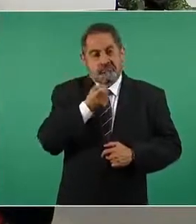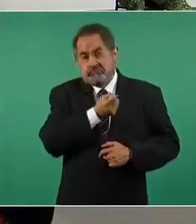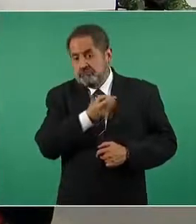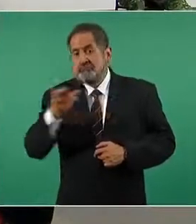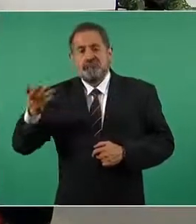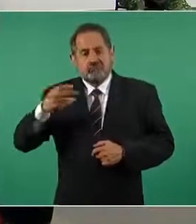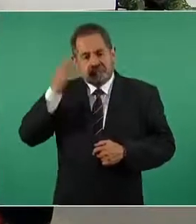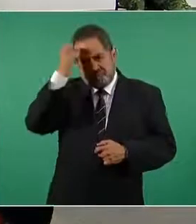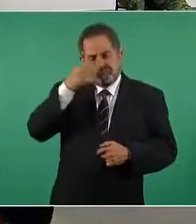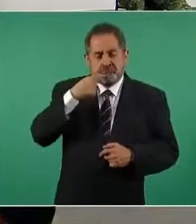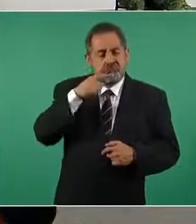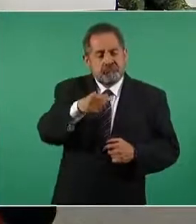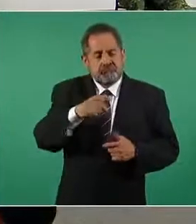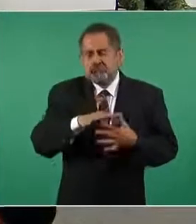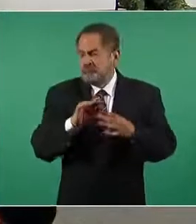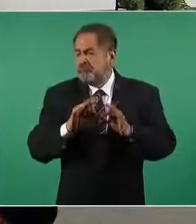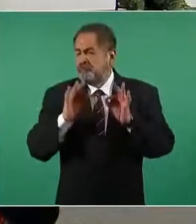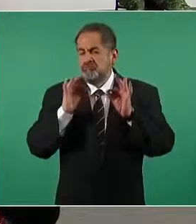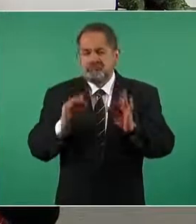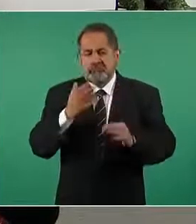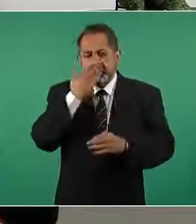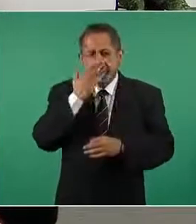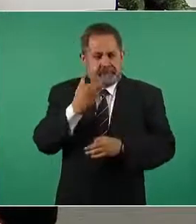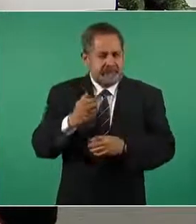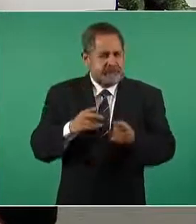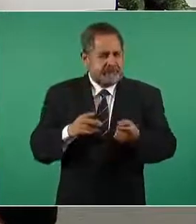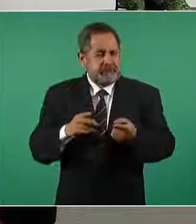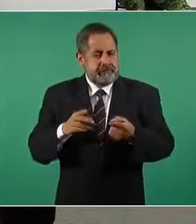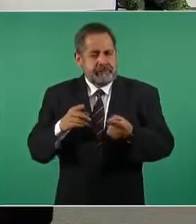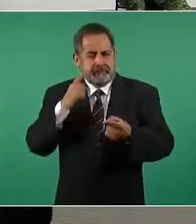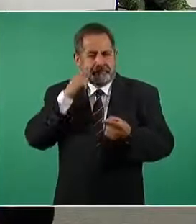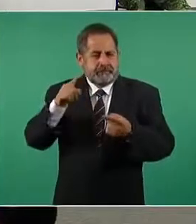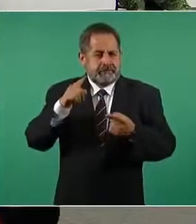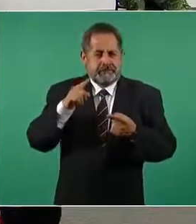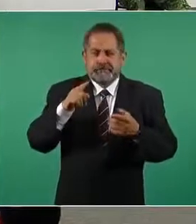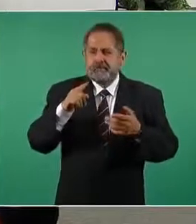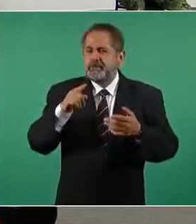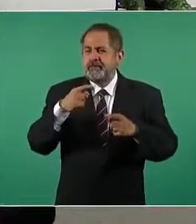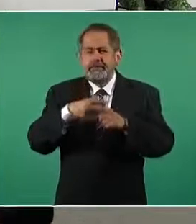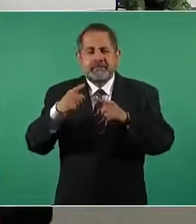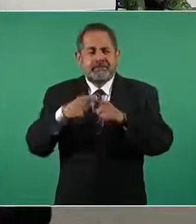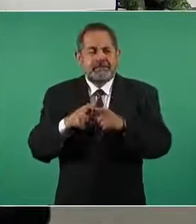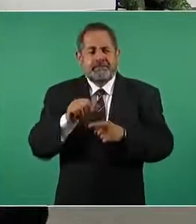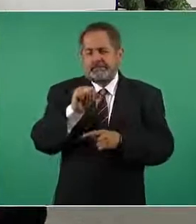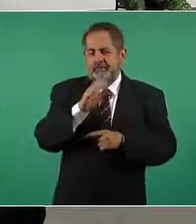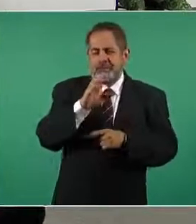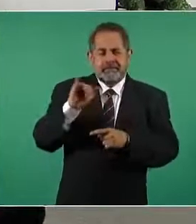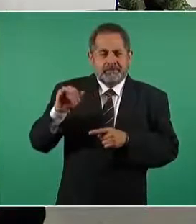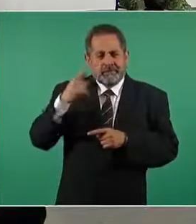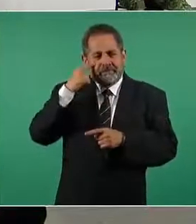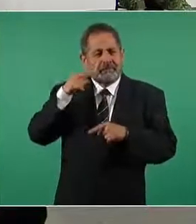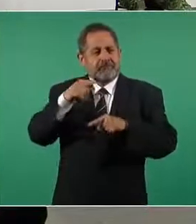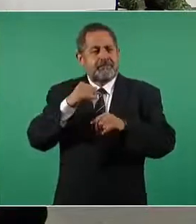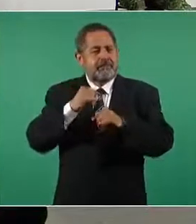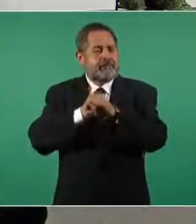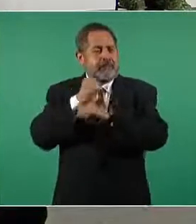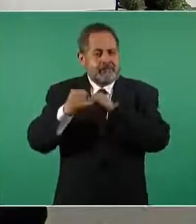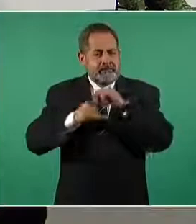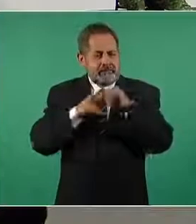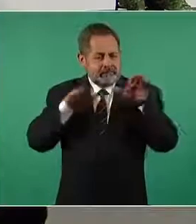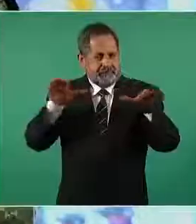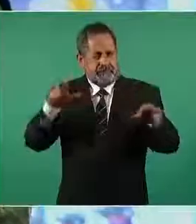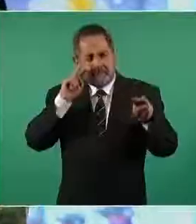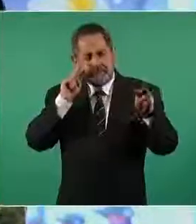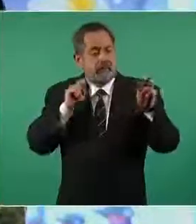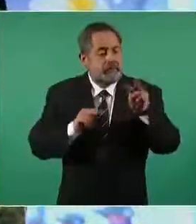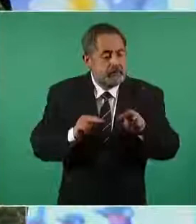del ACI que es el que es el equivalente de la IATA que es para las aerolíneas ACI es el equivalente para los aeropuertos y es la única agrupación